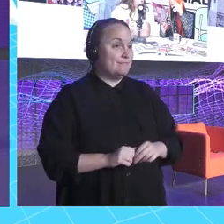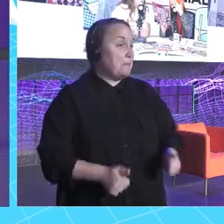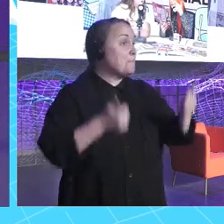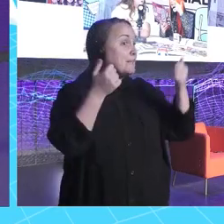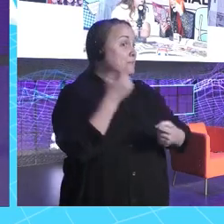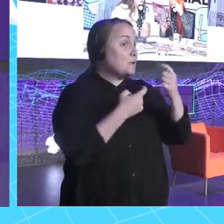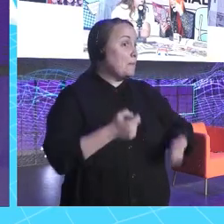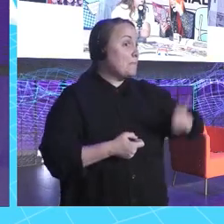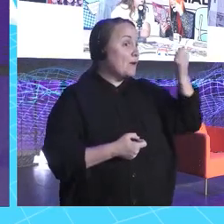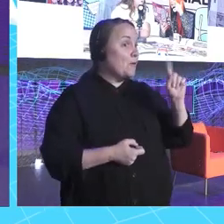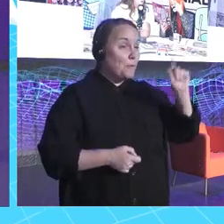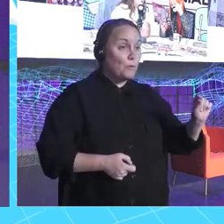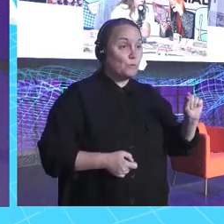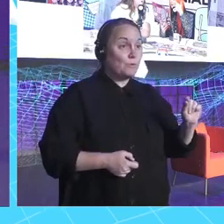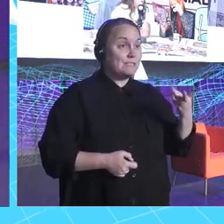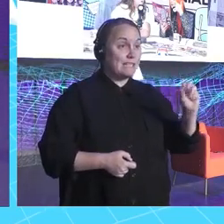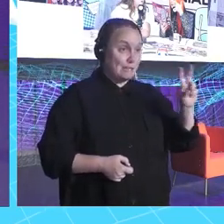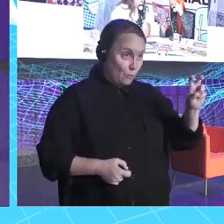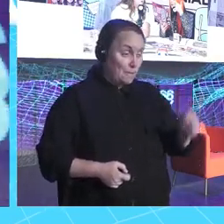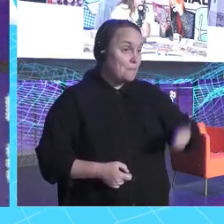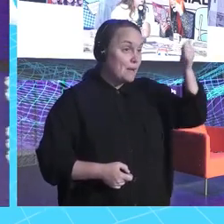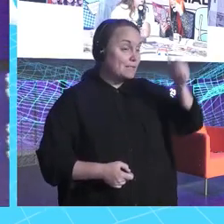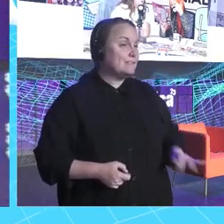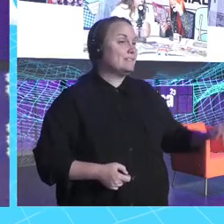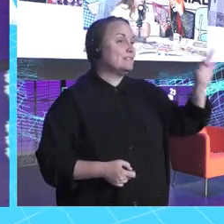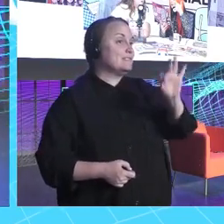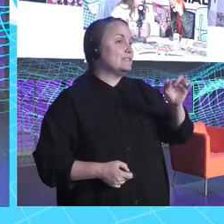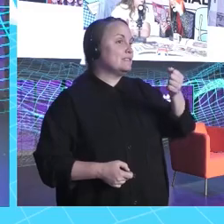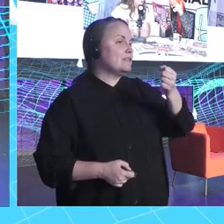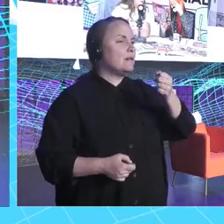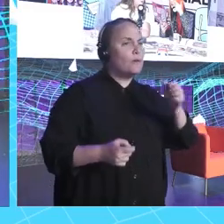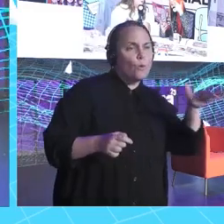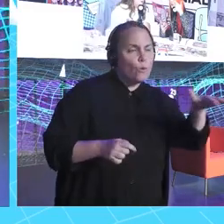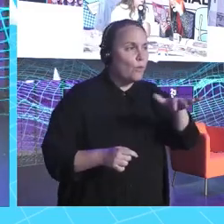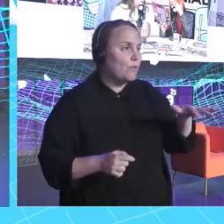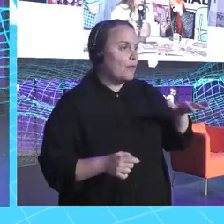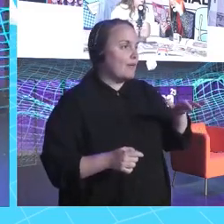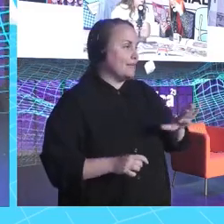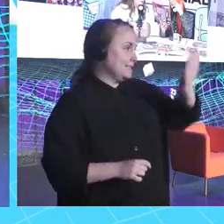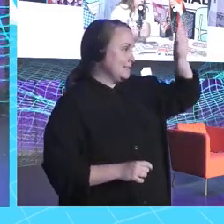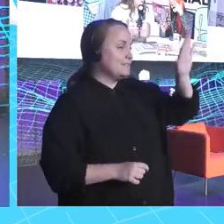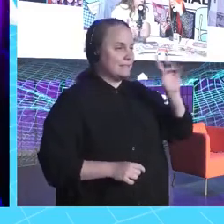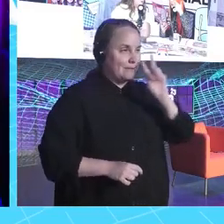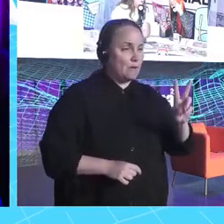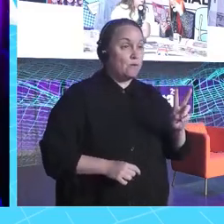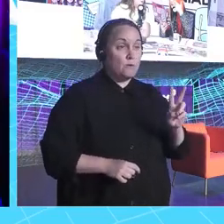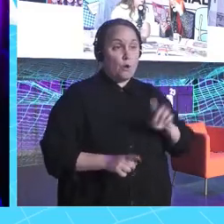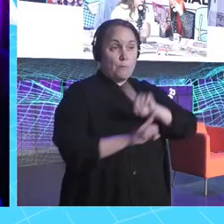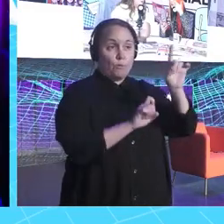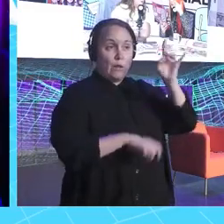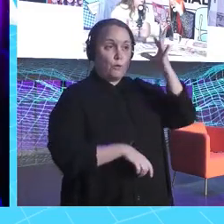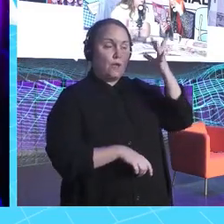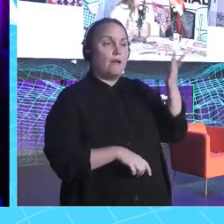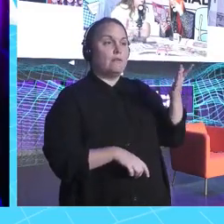más? Queda un minuto y 30 segundos. ¿Hay alguien más? Es una pregunta... ¿Dónde estás? Aquí. Ah, te veo. Es una pregunta estúpida, pero ¿para